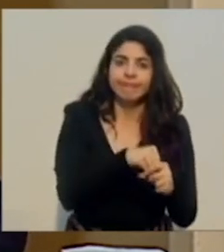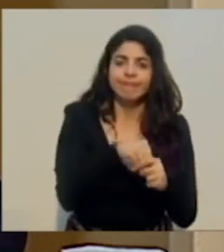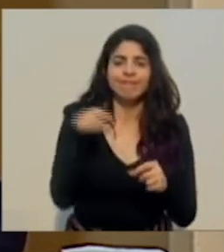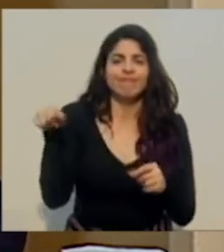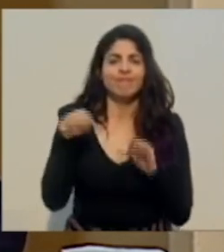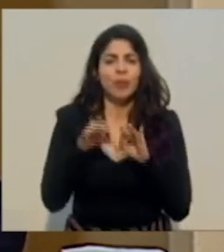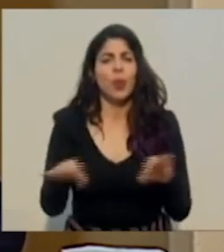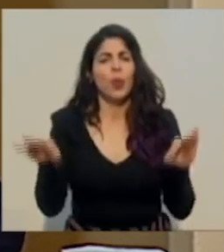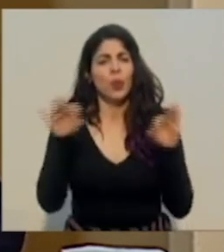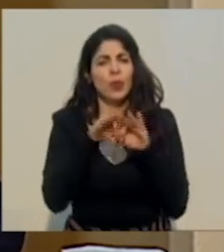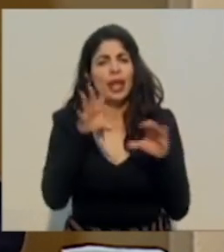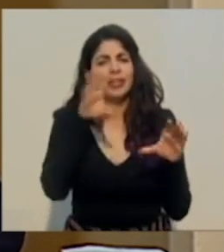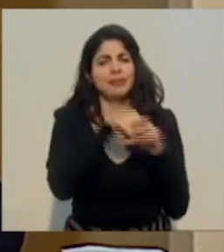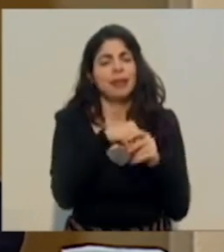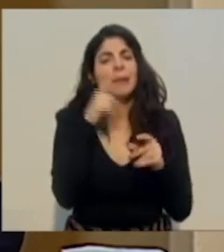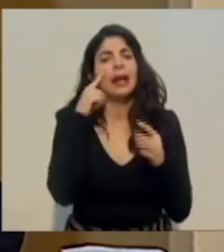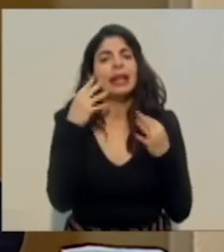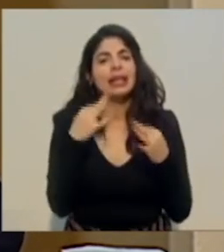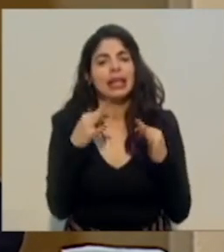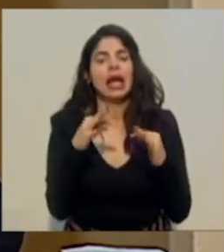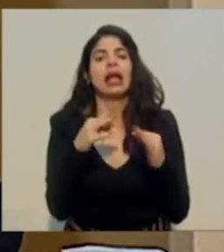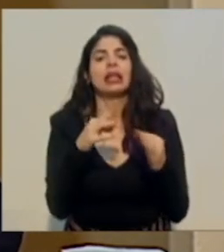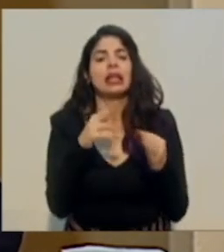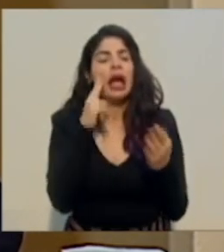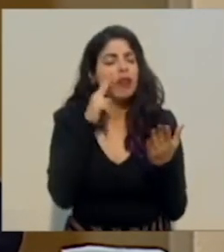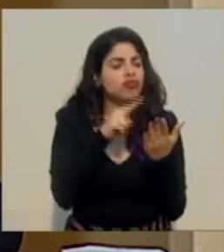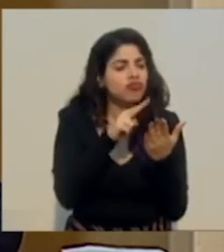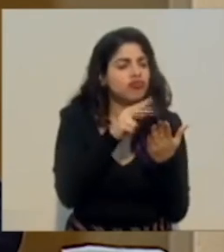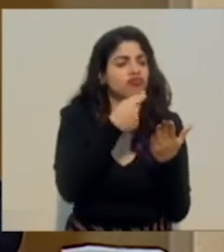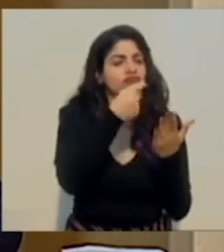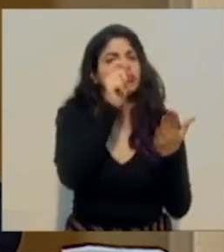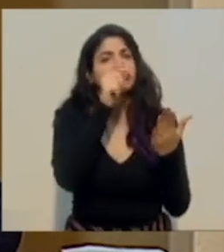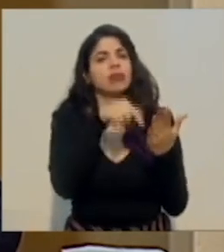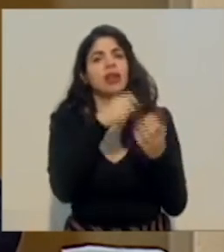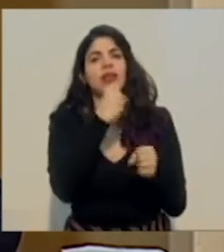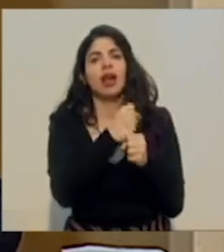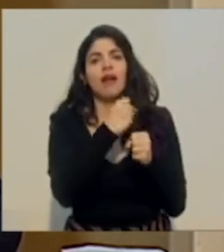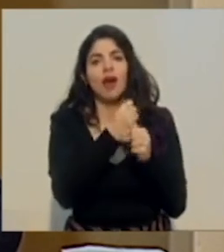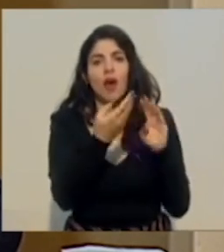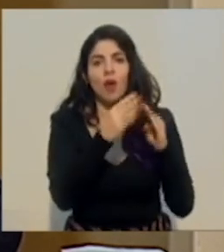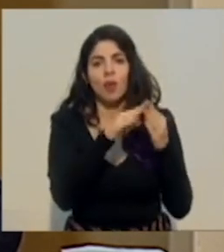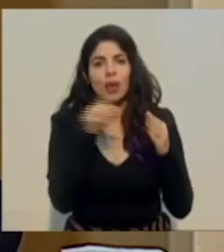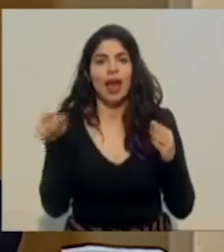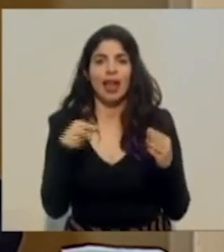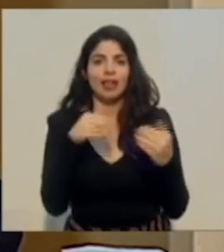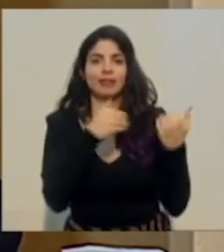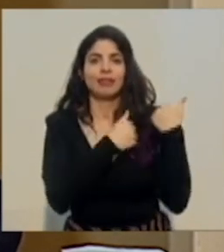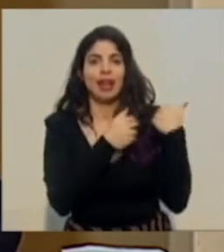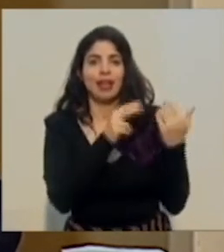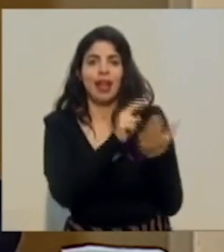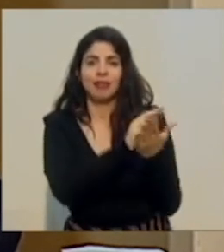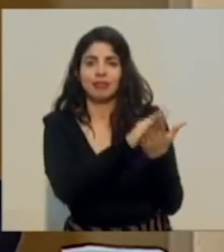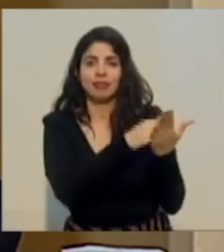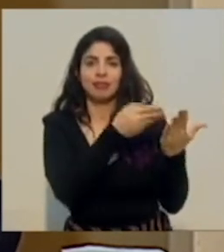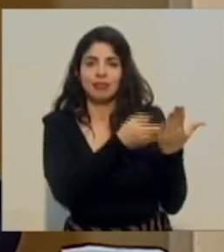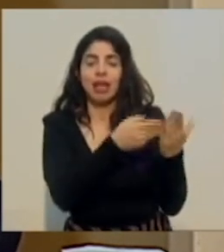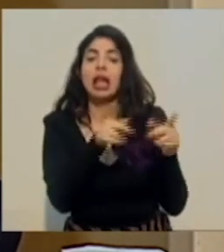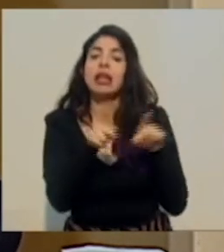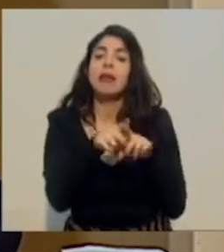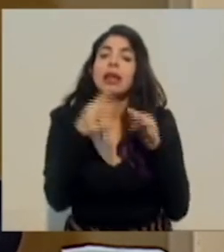validar el trabajo en las comunidades. Hemos hecho un esfuerzo por tratar de integrar a nivel de los cantones